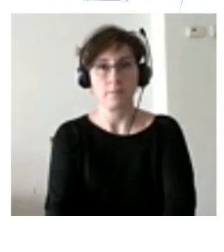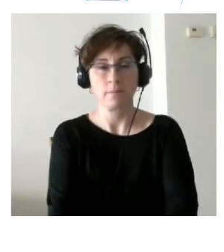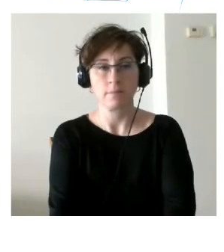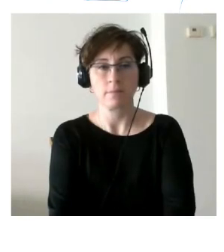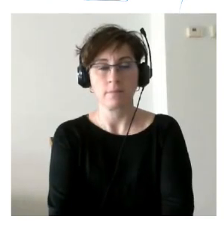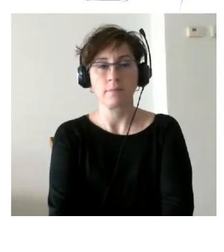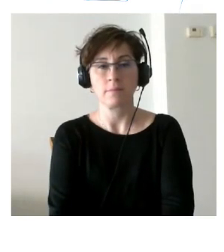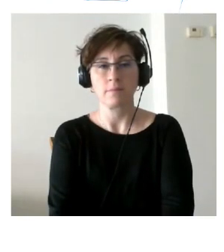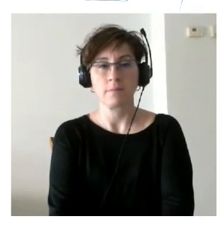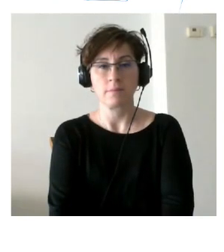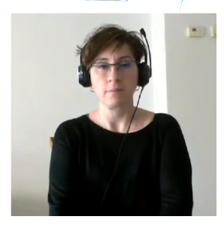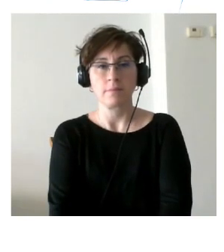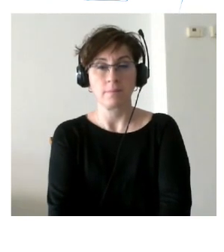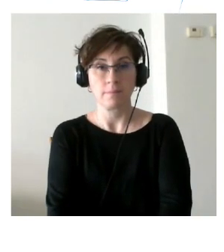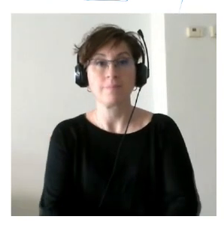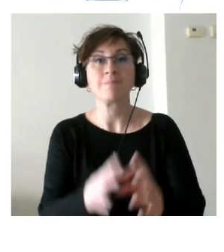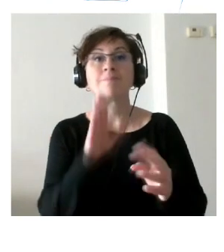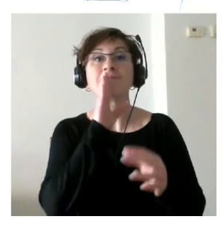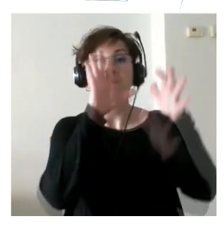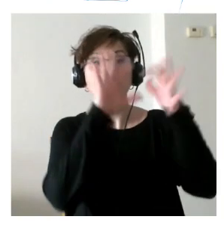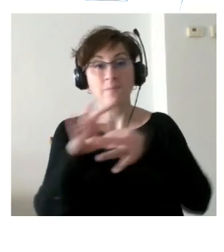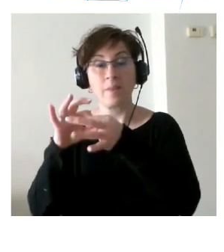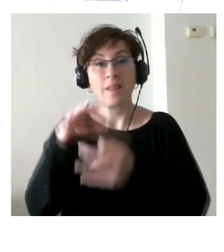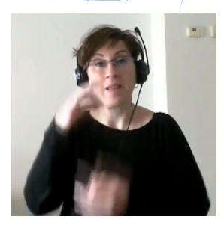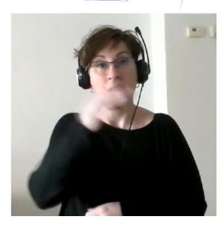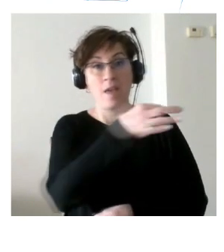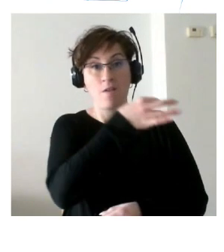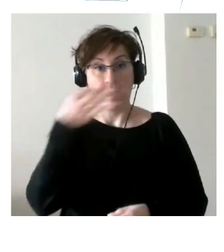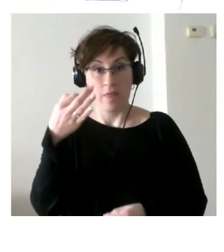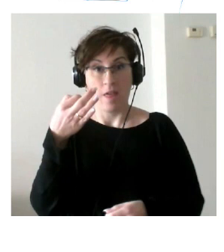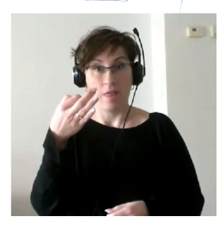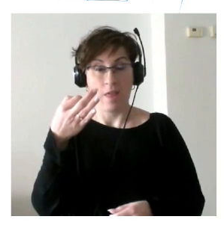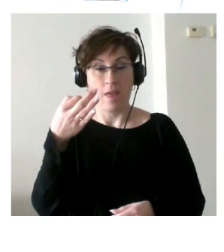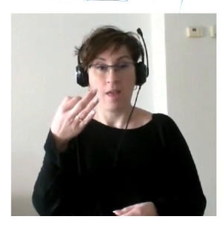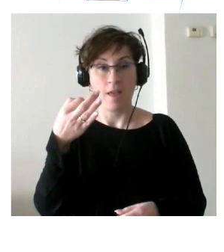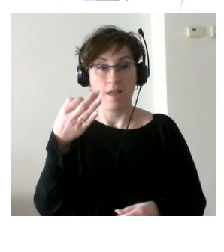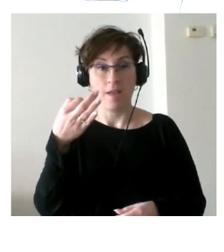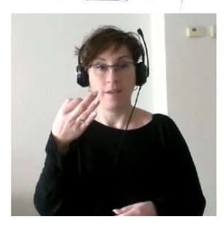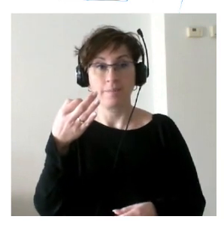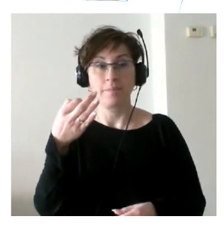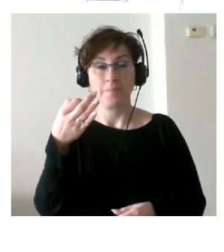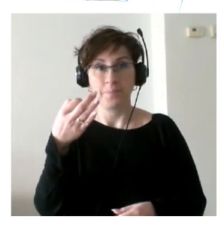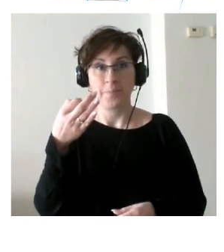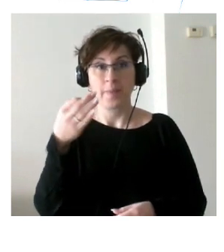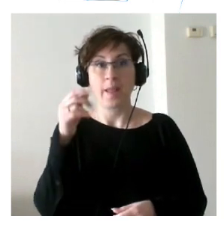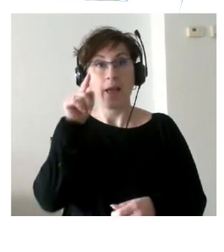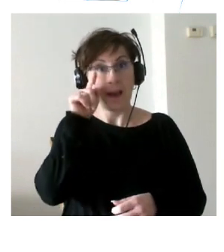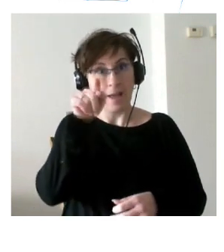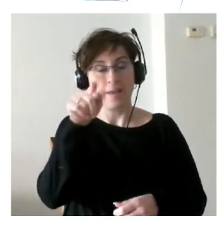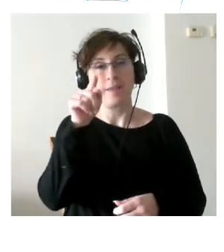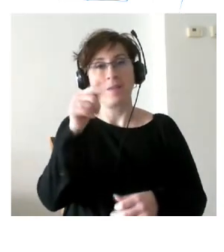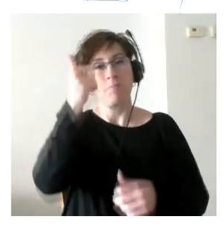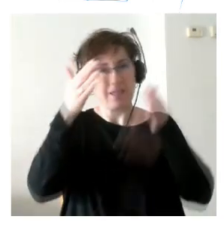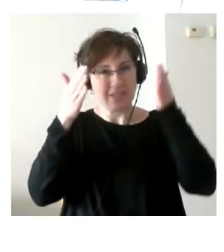con respecto a la eficiencia es aquí donde donde más cabe prestar atención para